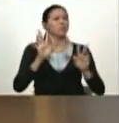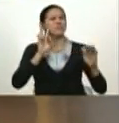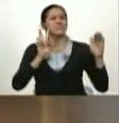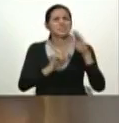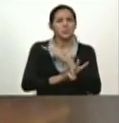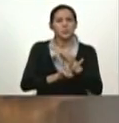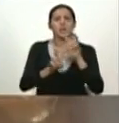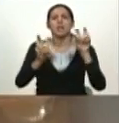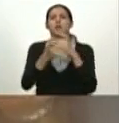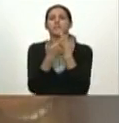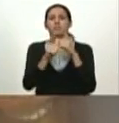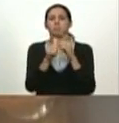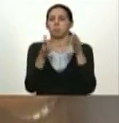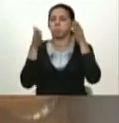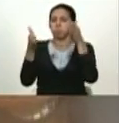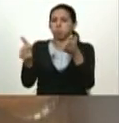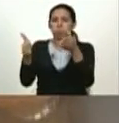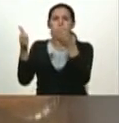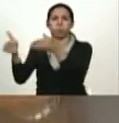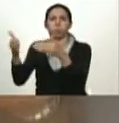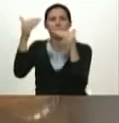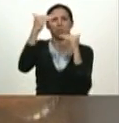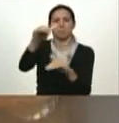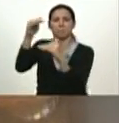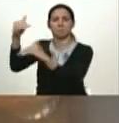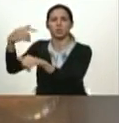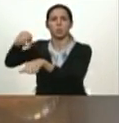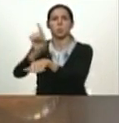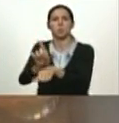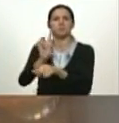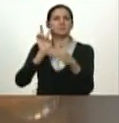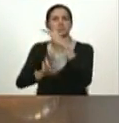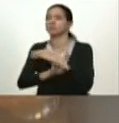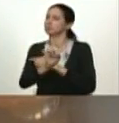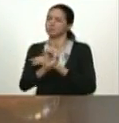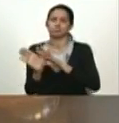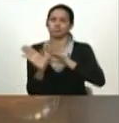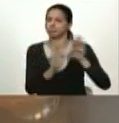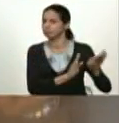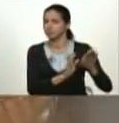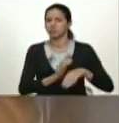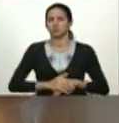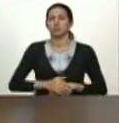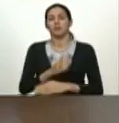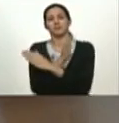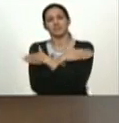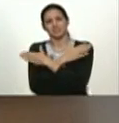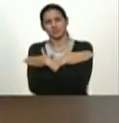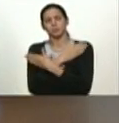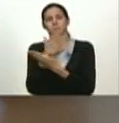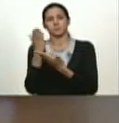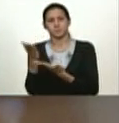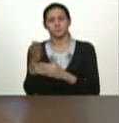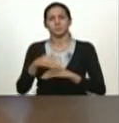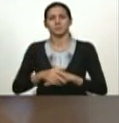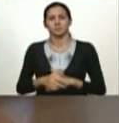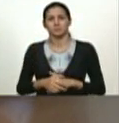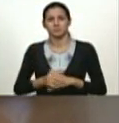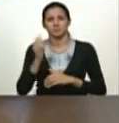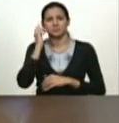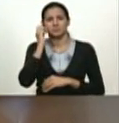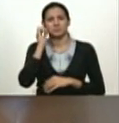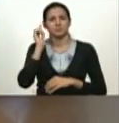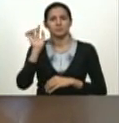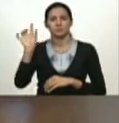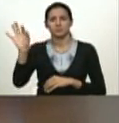restrictiva y única ¿verdad? así que felicitaciones Paiva por esta designación